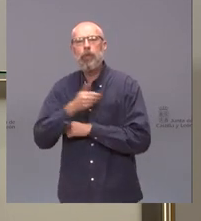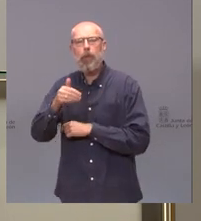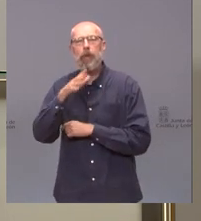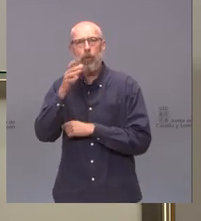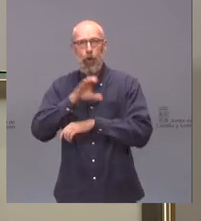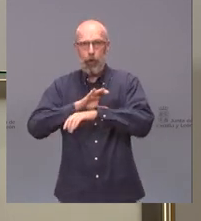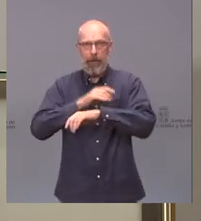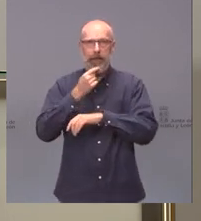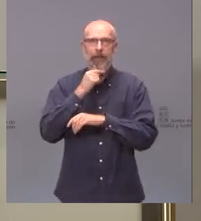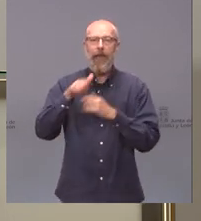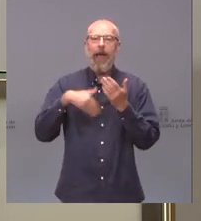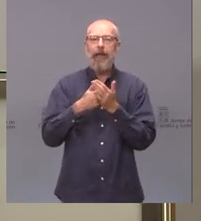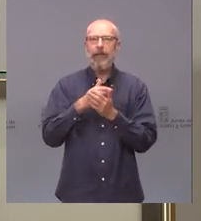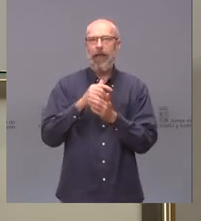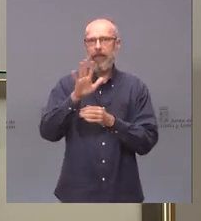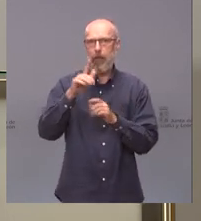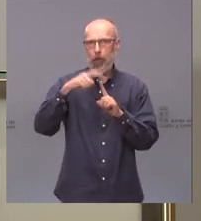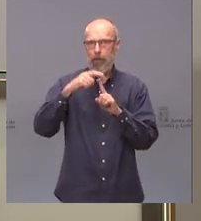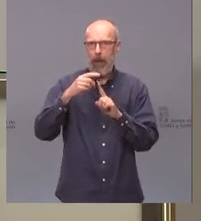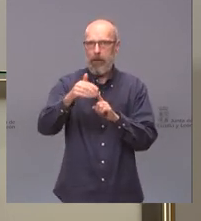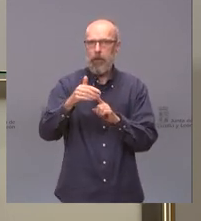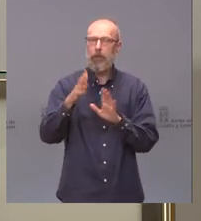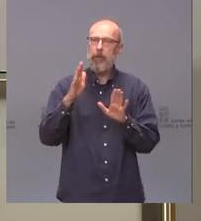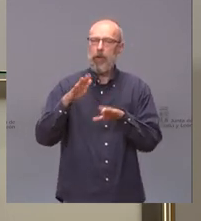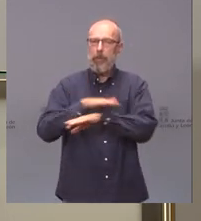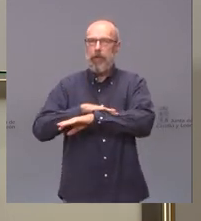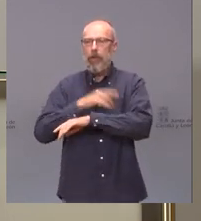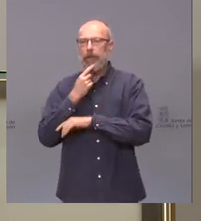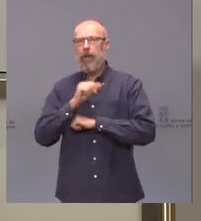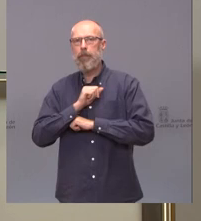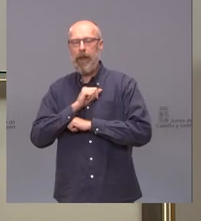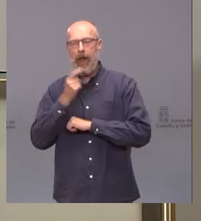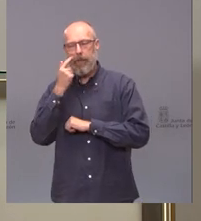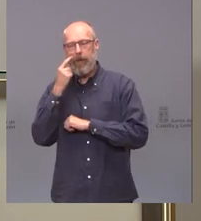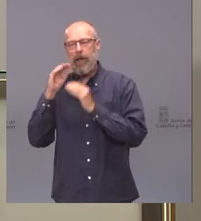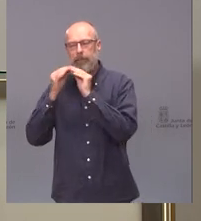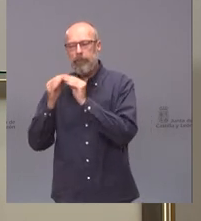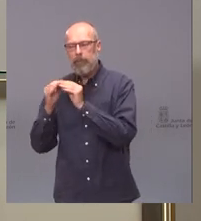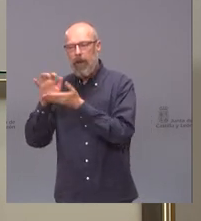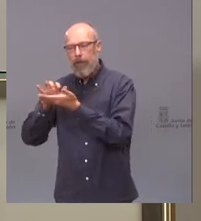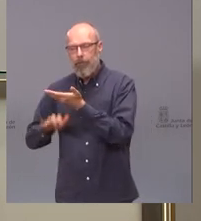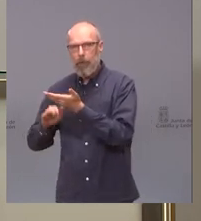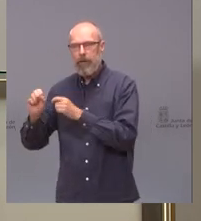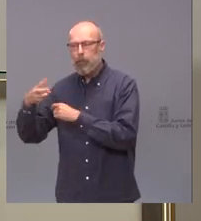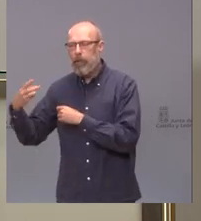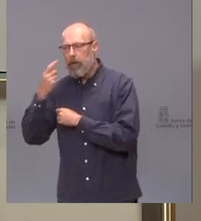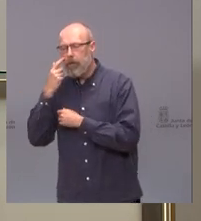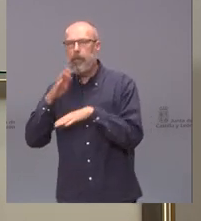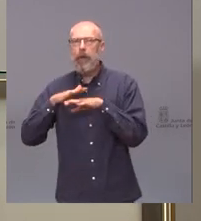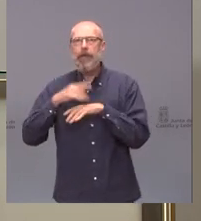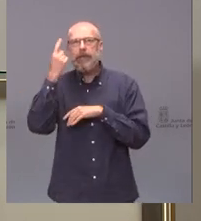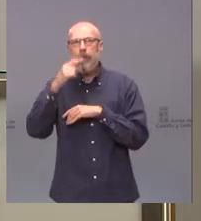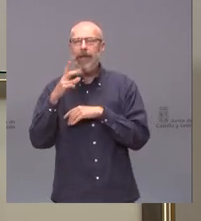y el ministerio está hablando de mitad de mayo para conocer el informe que se está realizando para ver qué pasa con esa segunda dosis de la